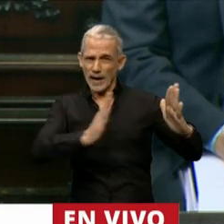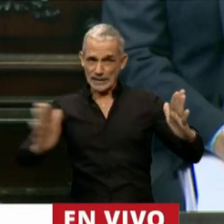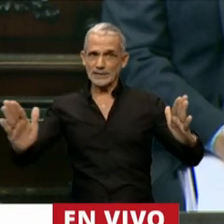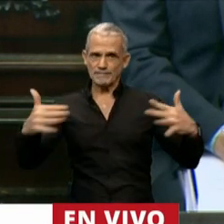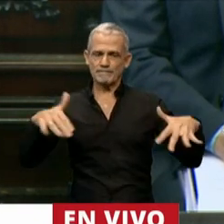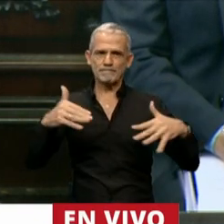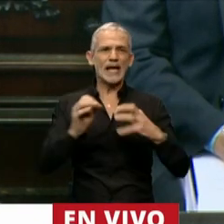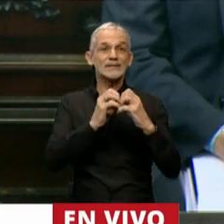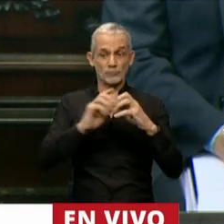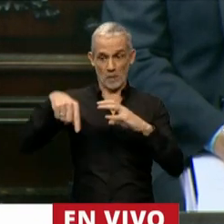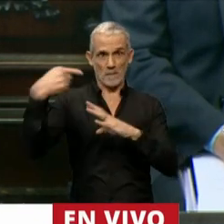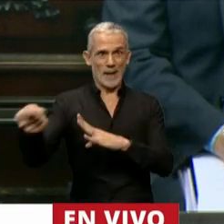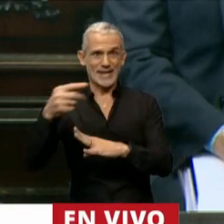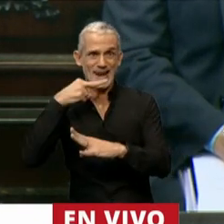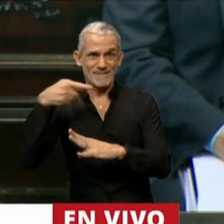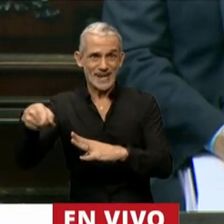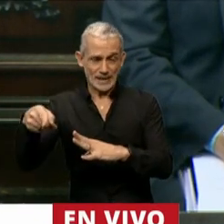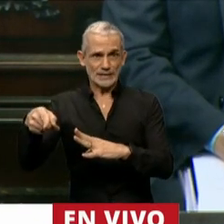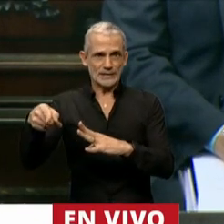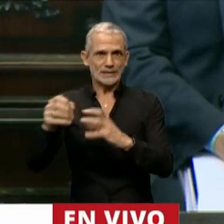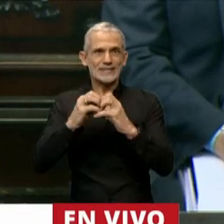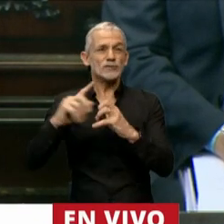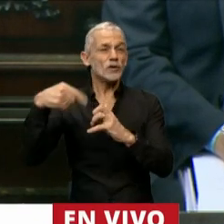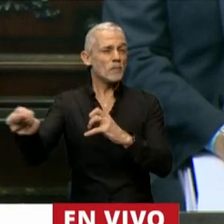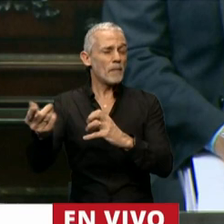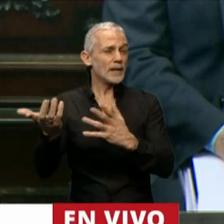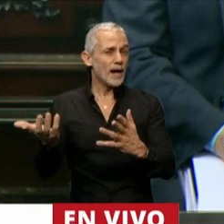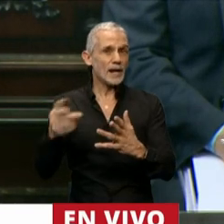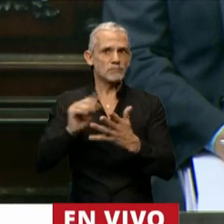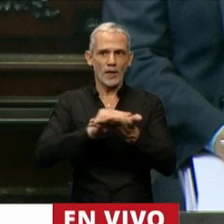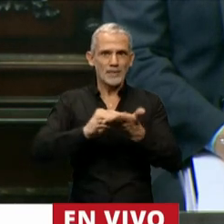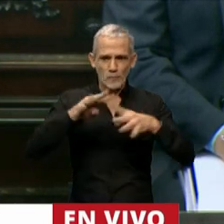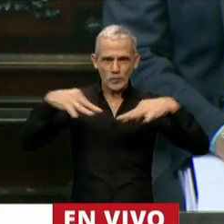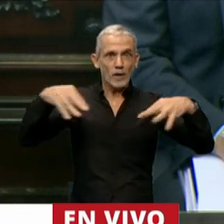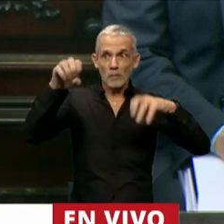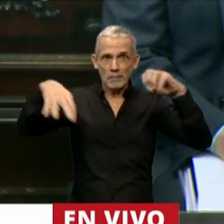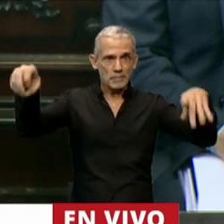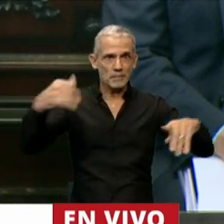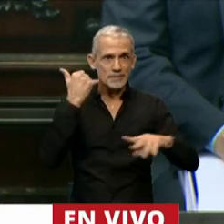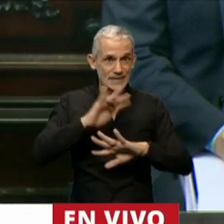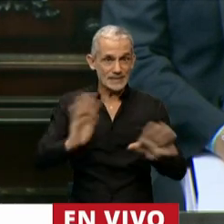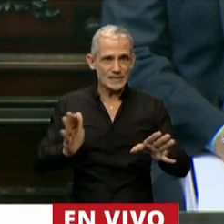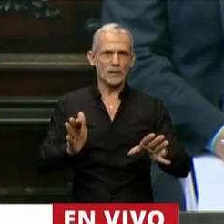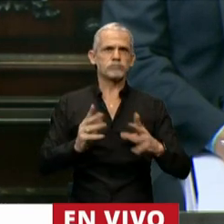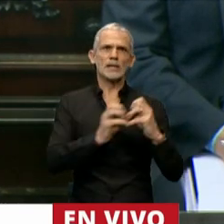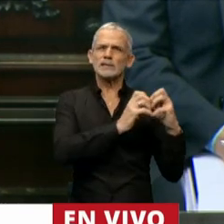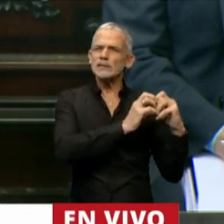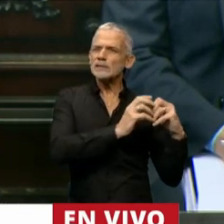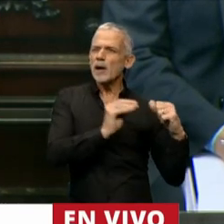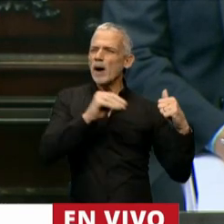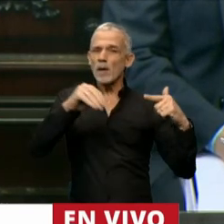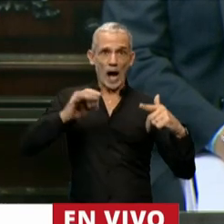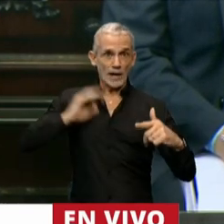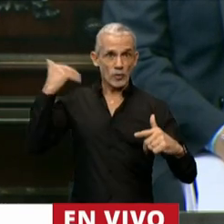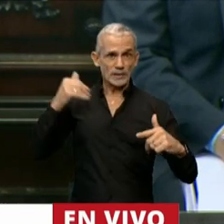con la sesión del día de mañana, estos diputados que están hoy aquí ya han brindado más sesiones que